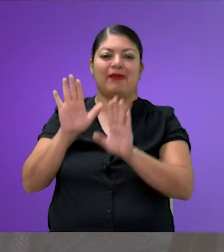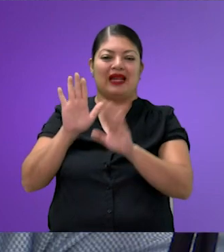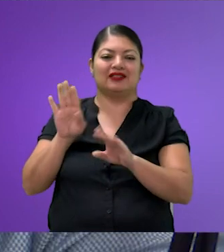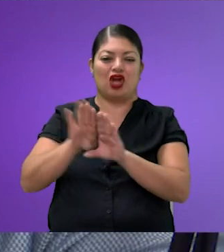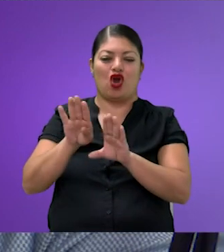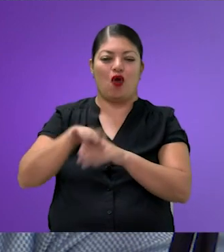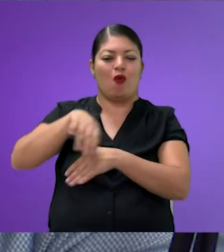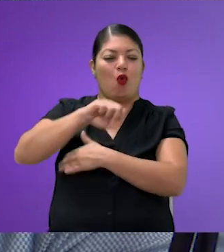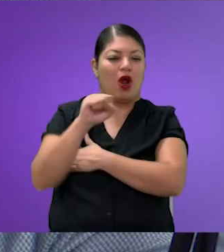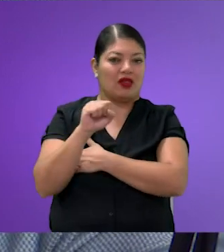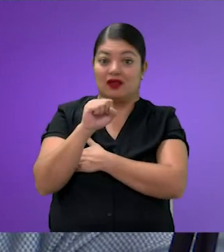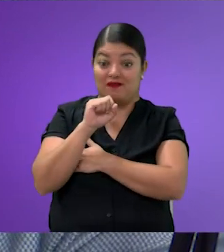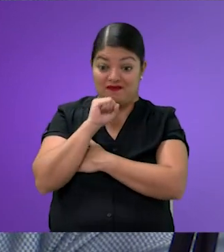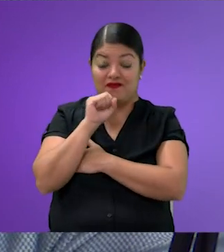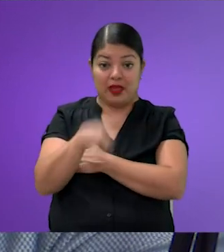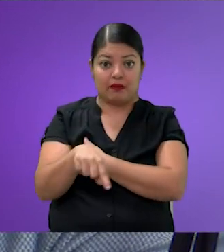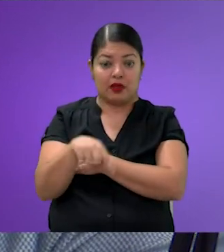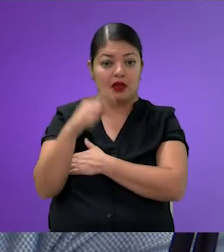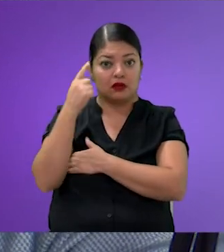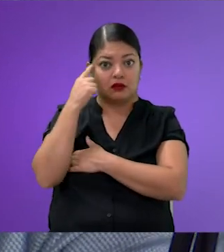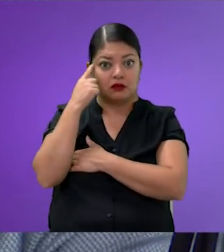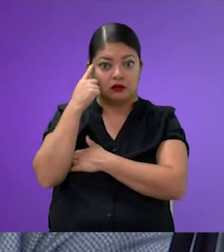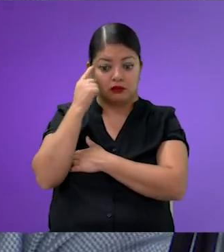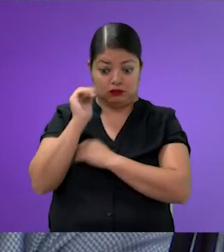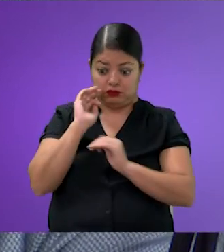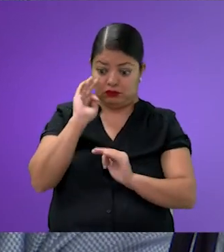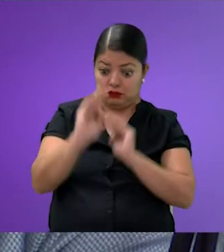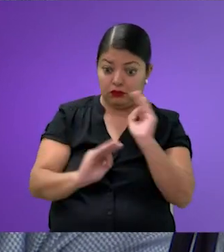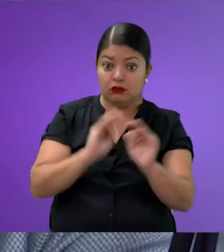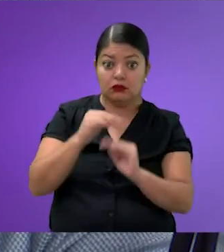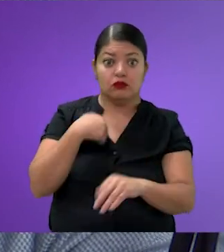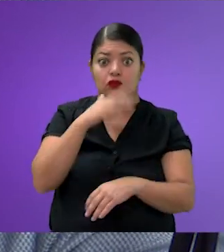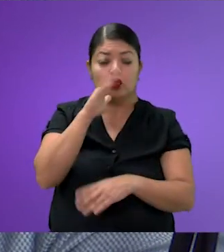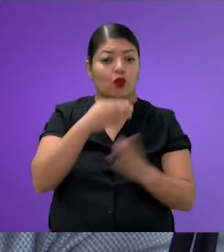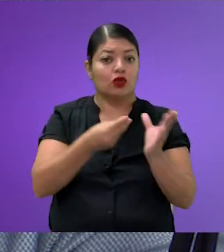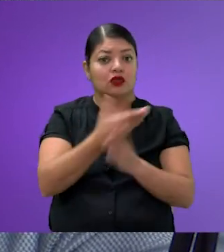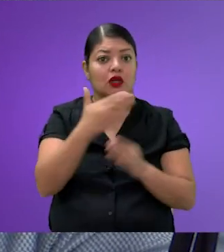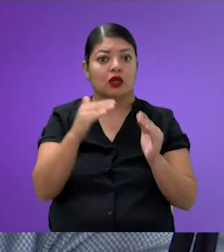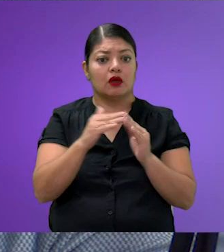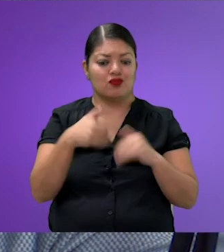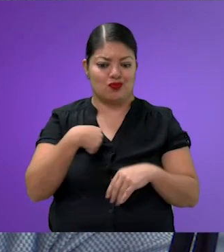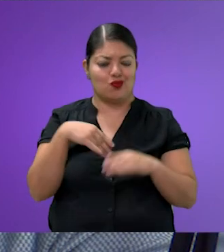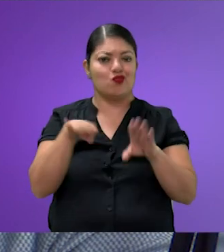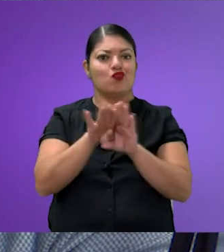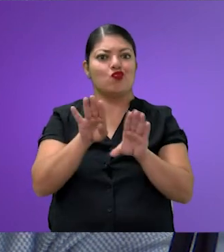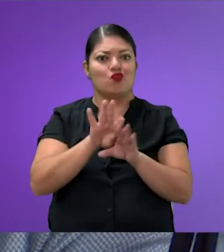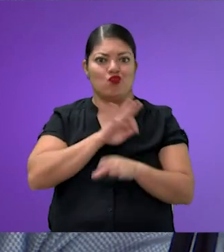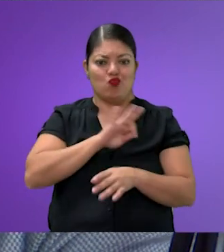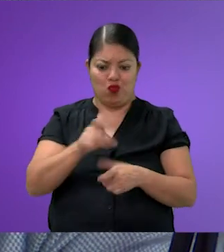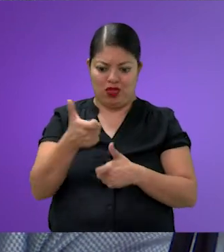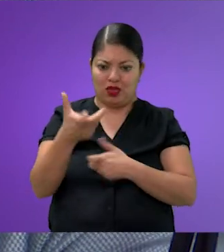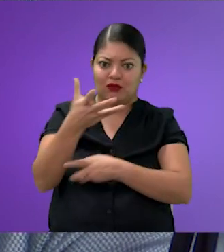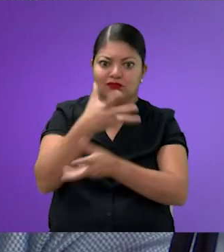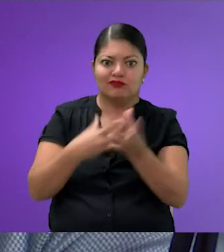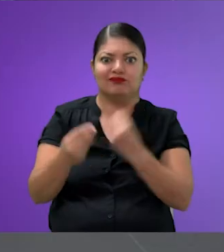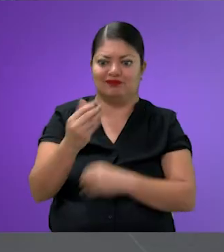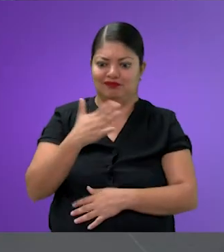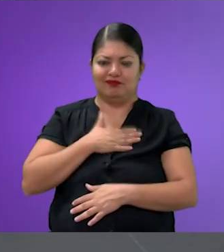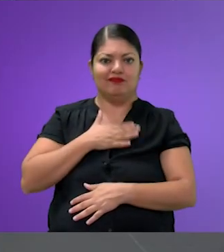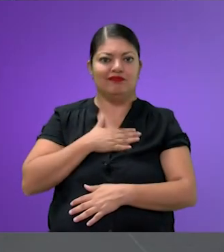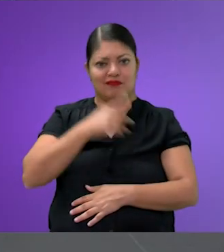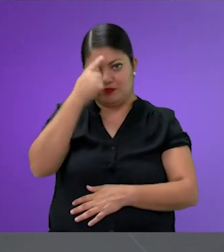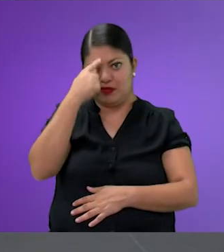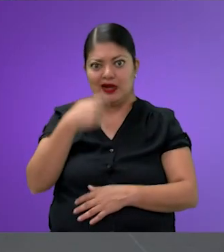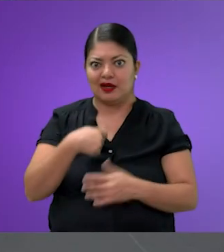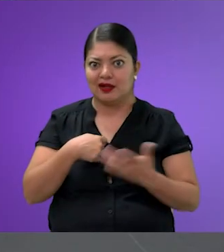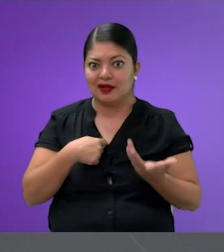por el estilo, sino también es decir, a ver, ¿tú qué cuidas y no puedes salir tanto de la casa? ¿Cómo puedes generar algún otro ingreso? Ah,